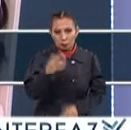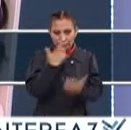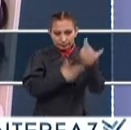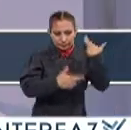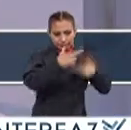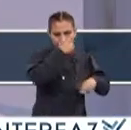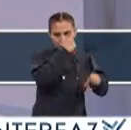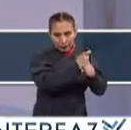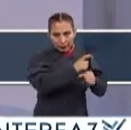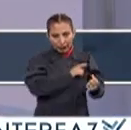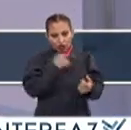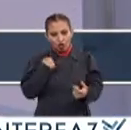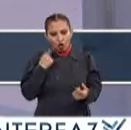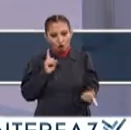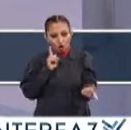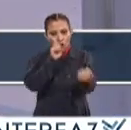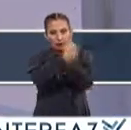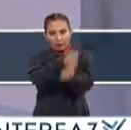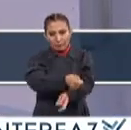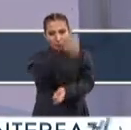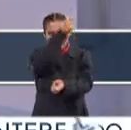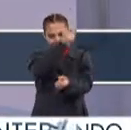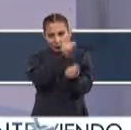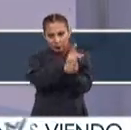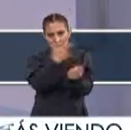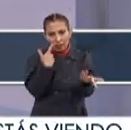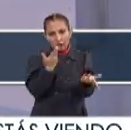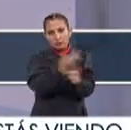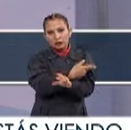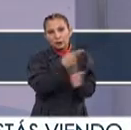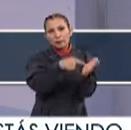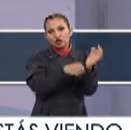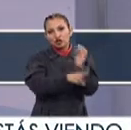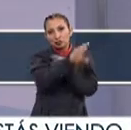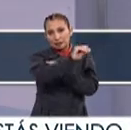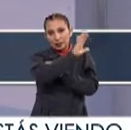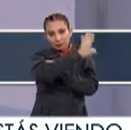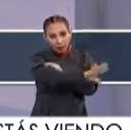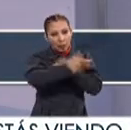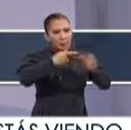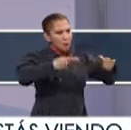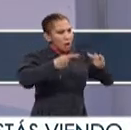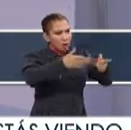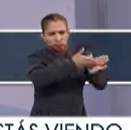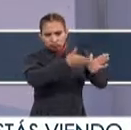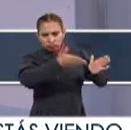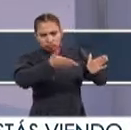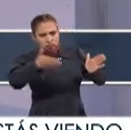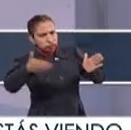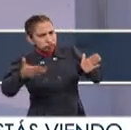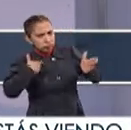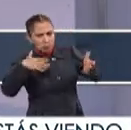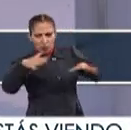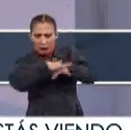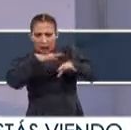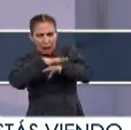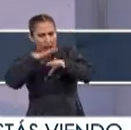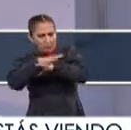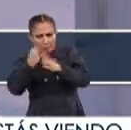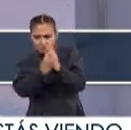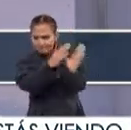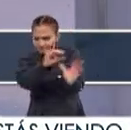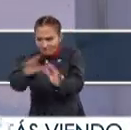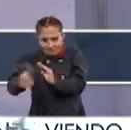regresando a este primer contacto Afortunadamente, a raíz del sismo del 85 Se ha generado toda una, digamos, una